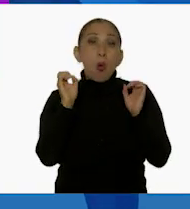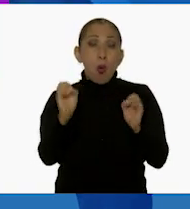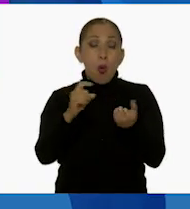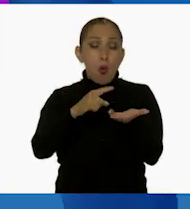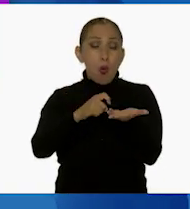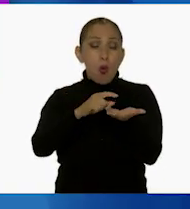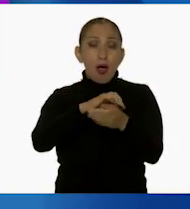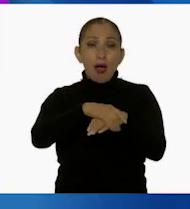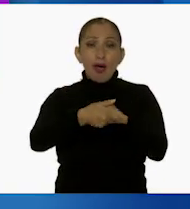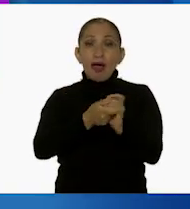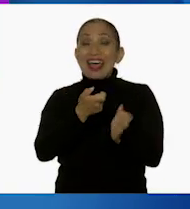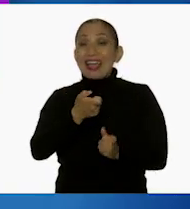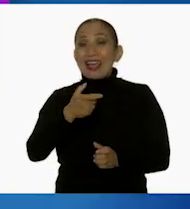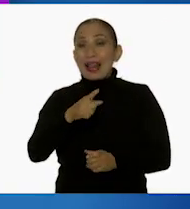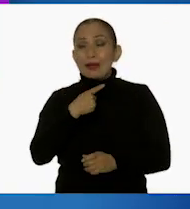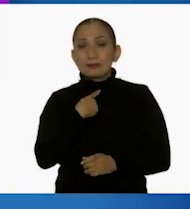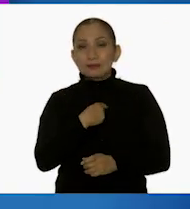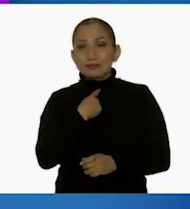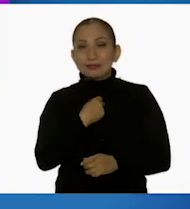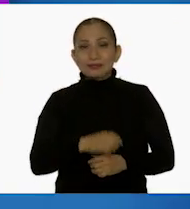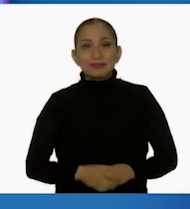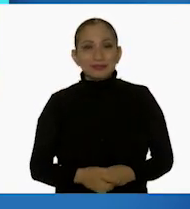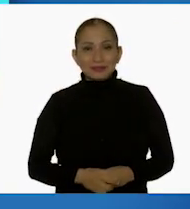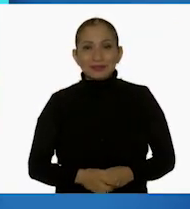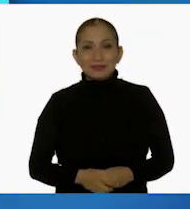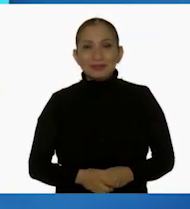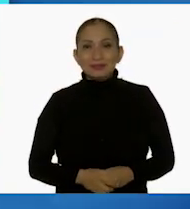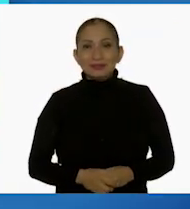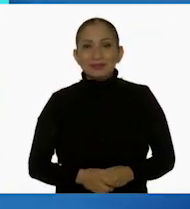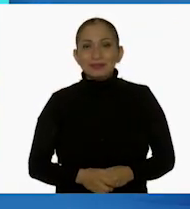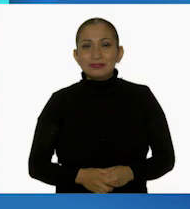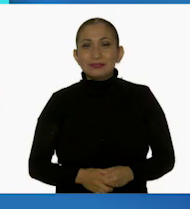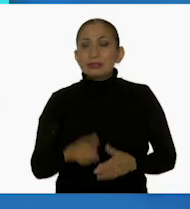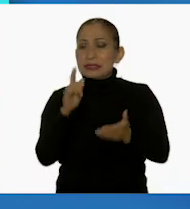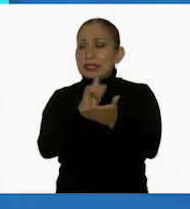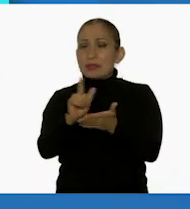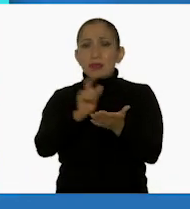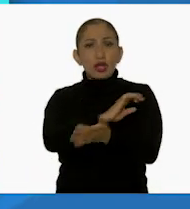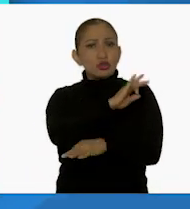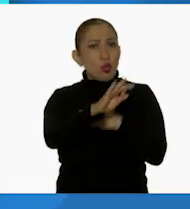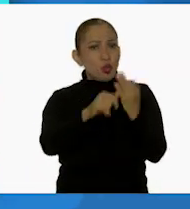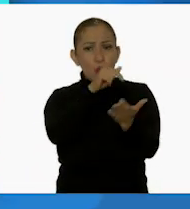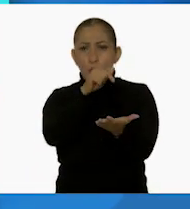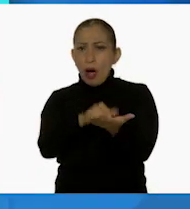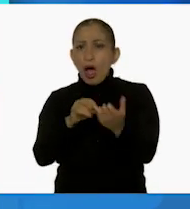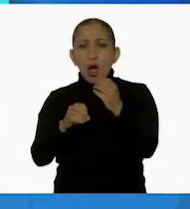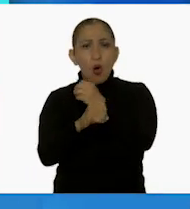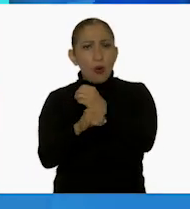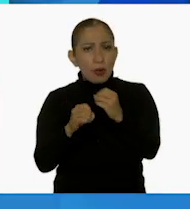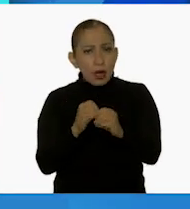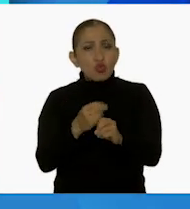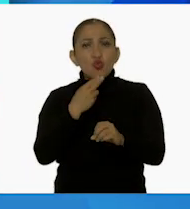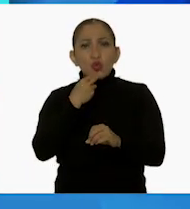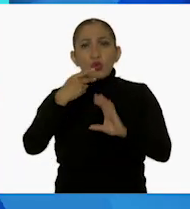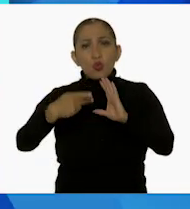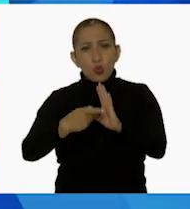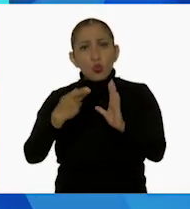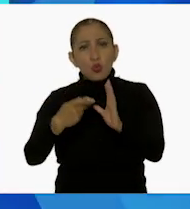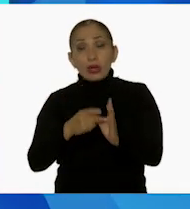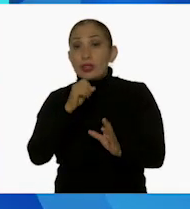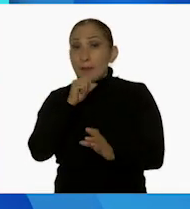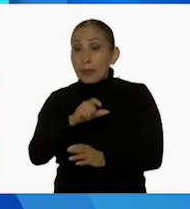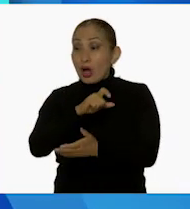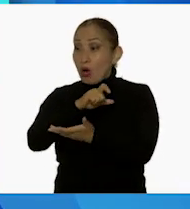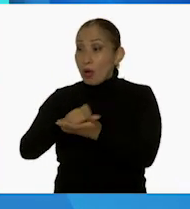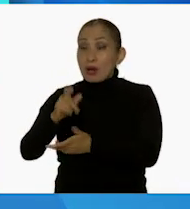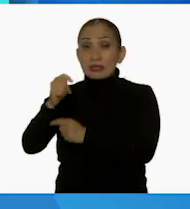aplica desinfectante a base de agua y alcohol. Desinfecta las superficies de los objetos que más utilizas. También